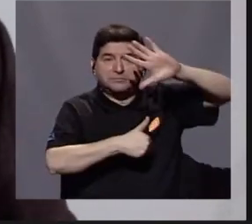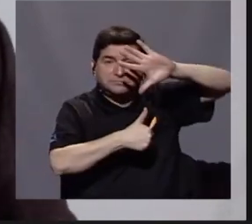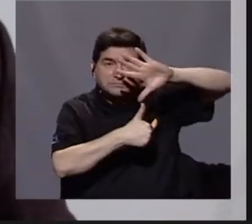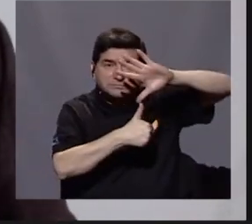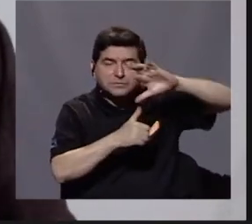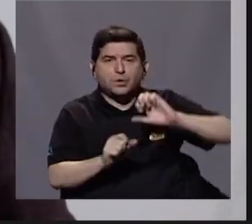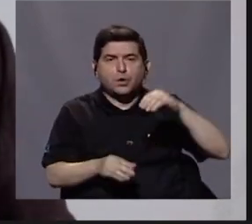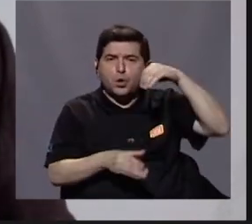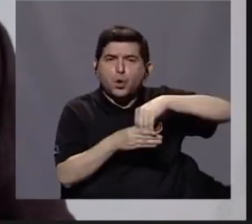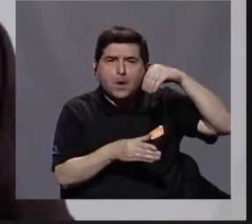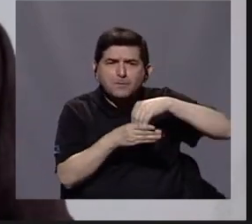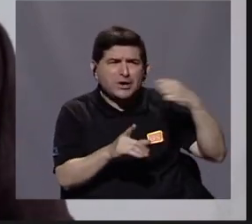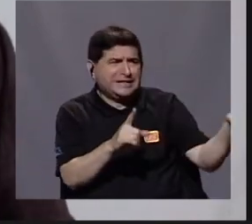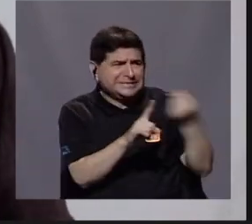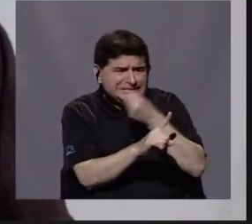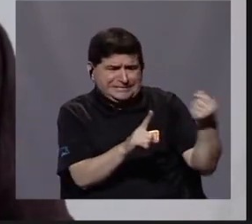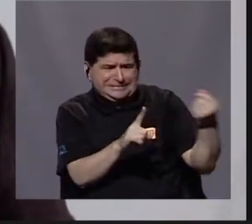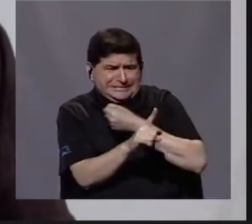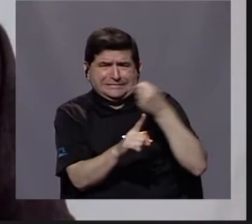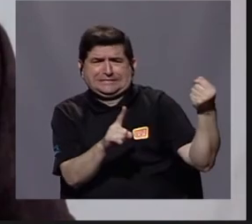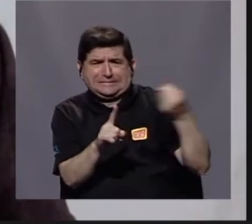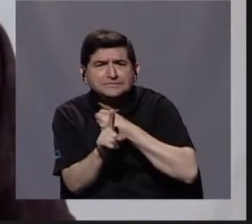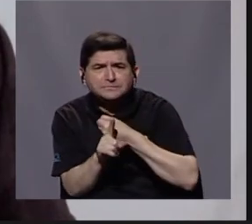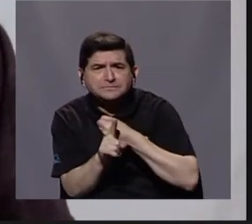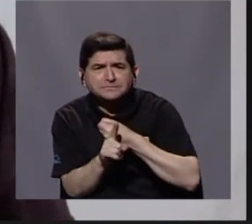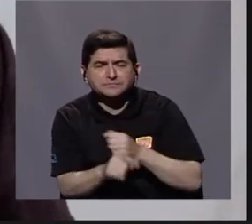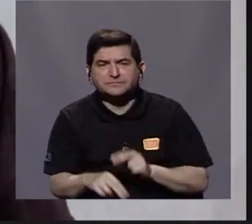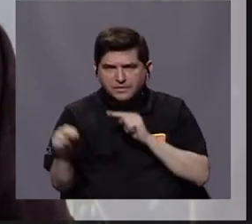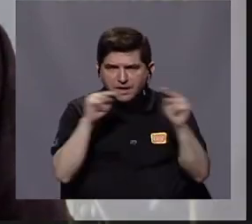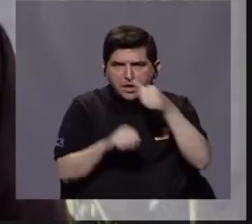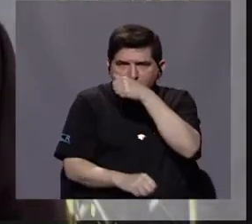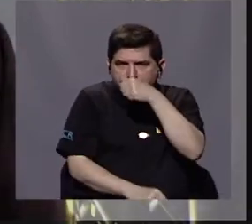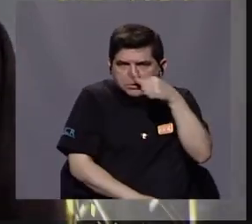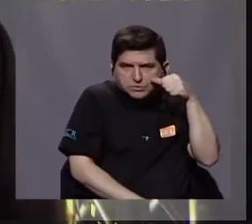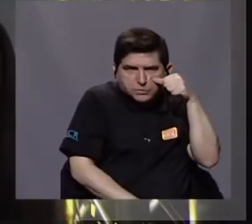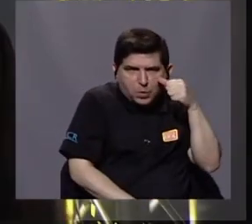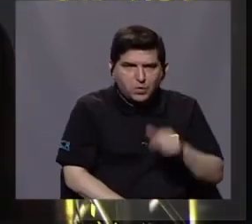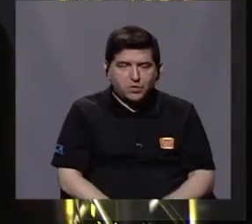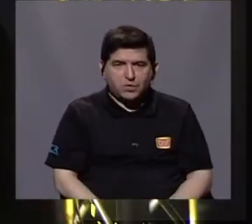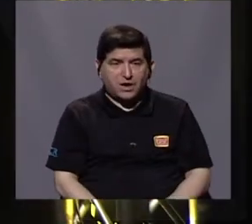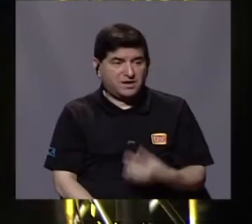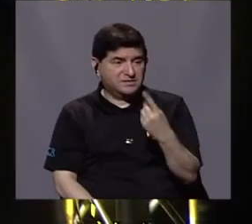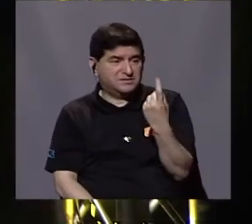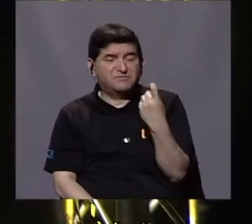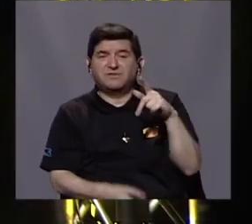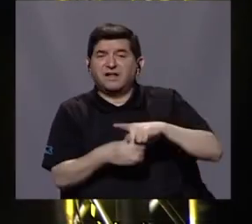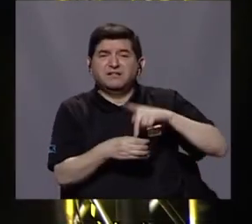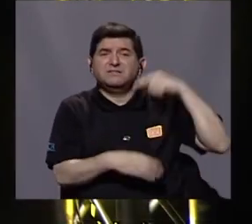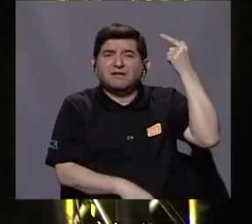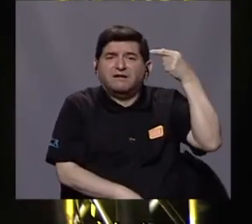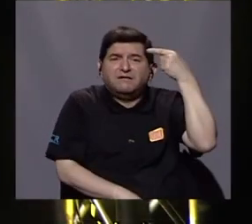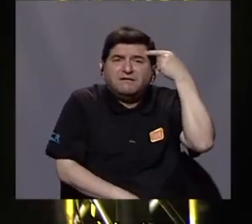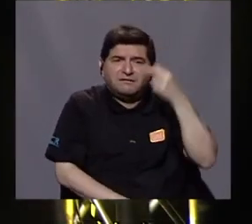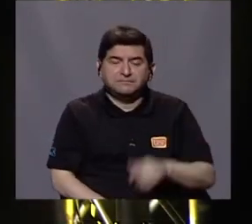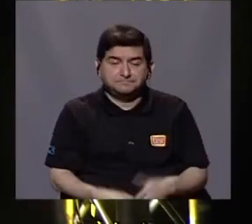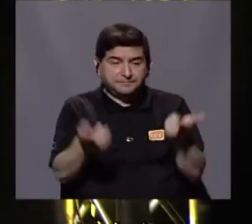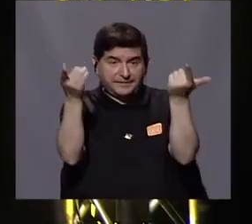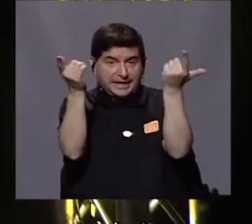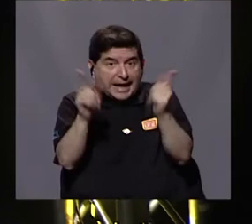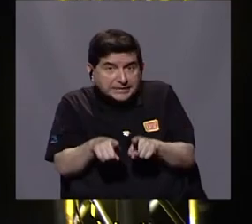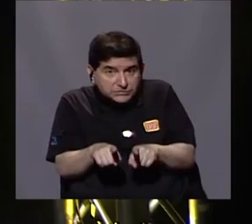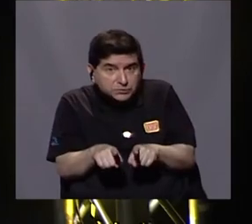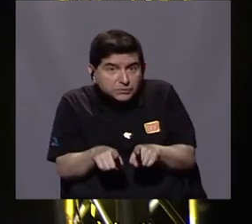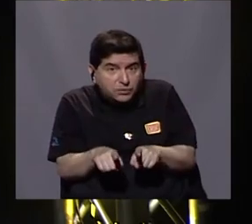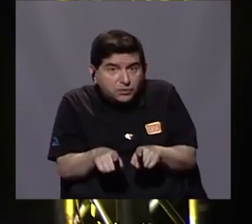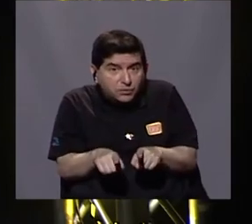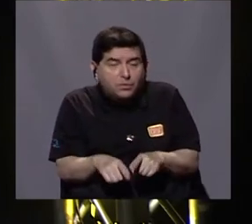elemento, componente de violencia, de narcotráfico, de ausencia del Estado. Es decir, en el caso de